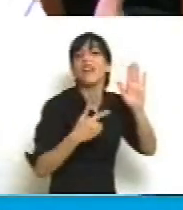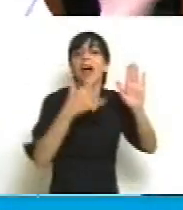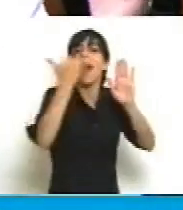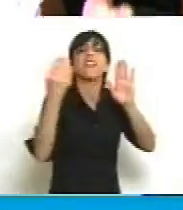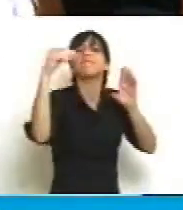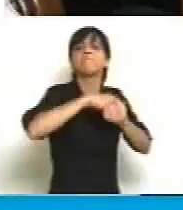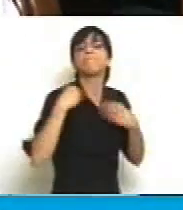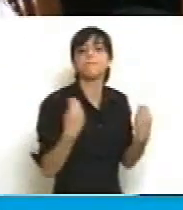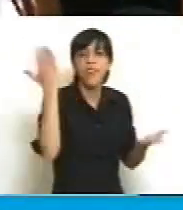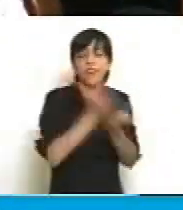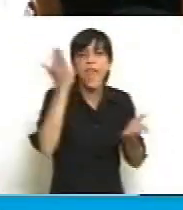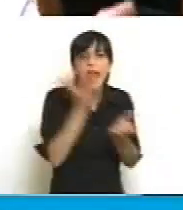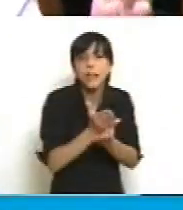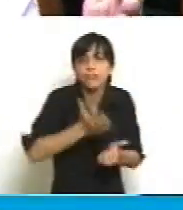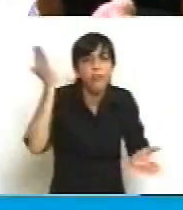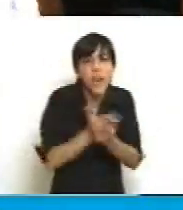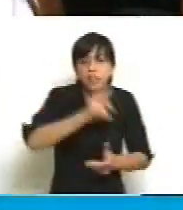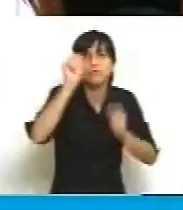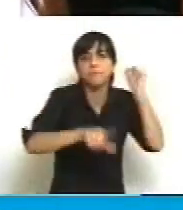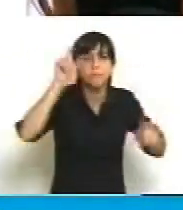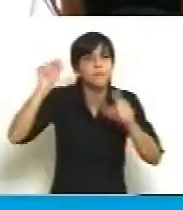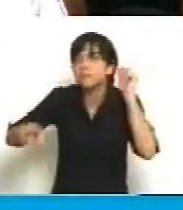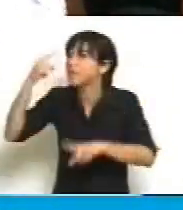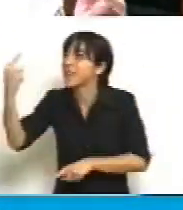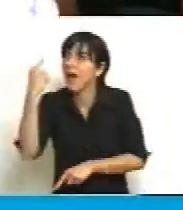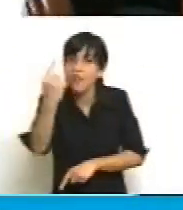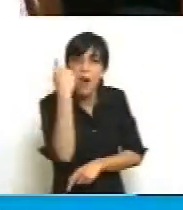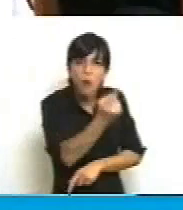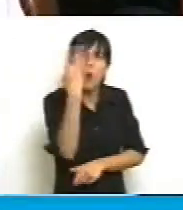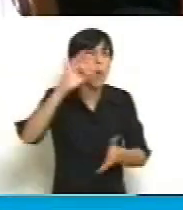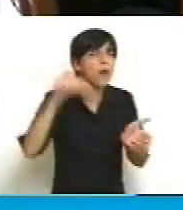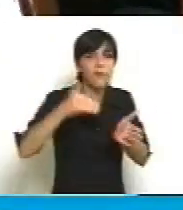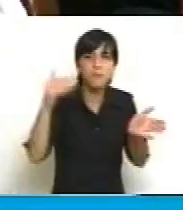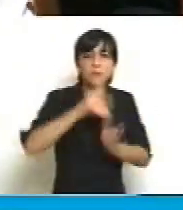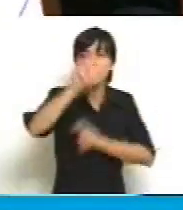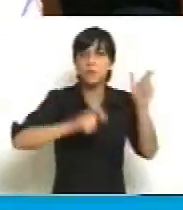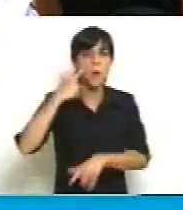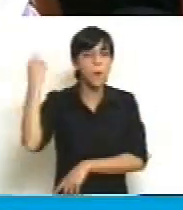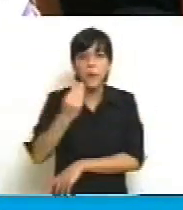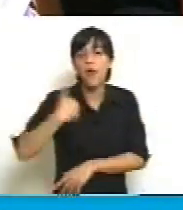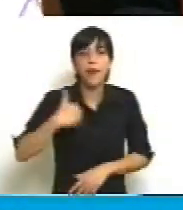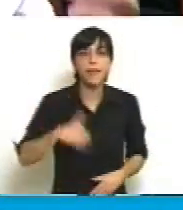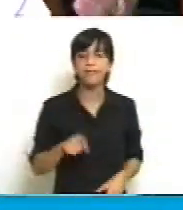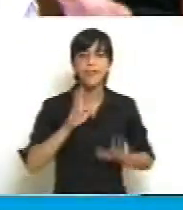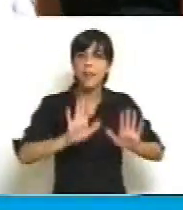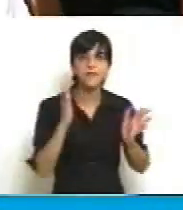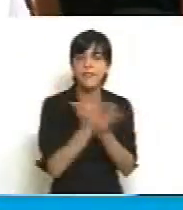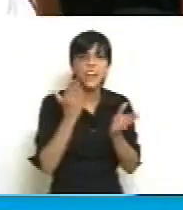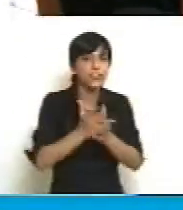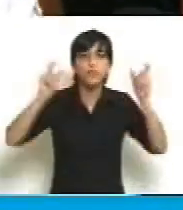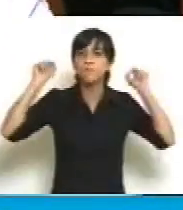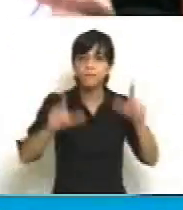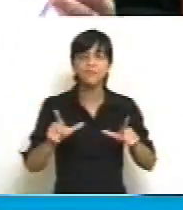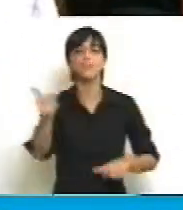derechos concretos, son derechos reales, derechos de ejercicio real. Y a nosotros nos llena de orgullo